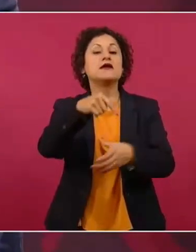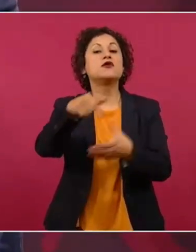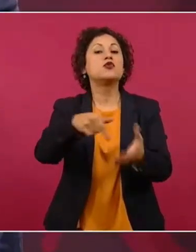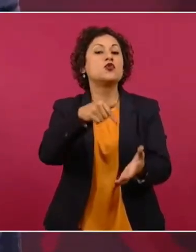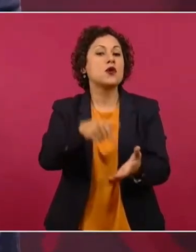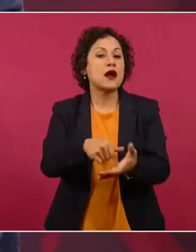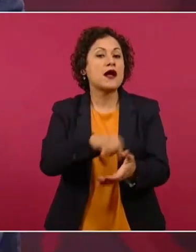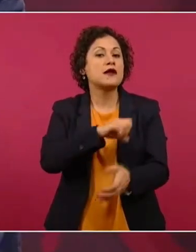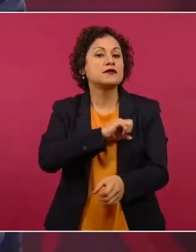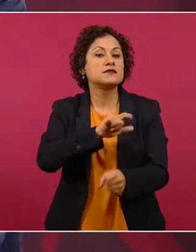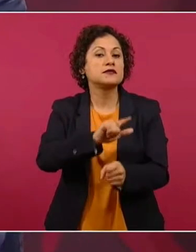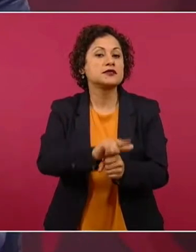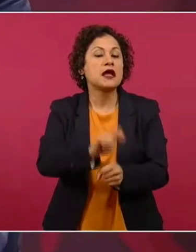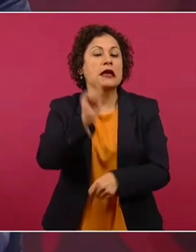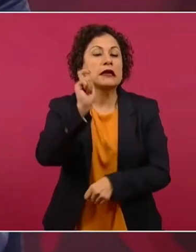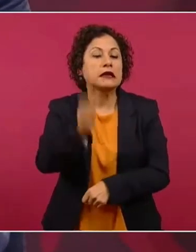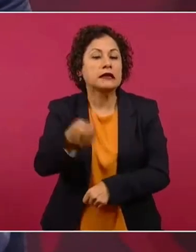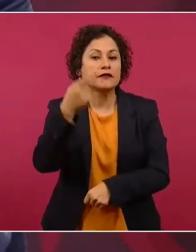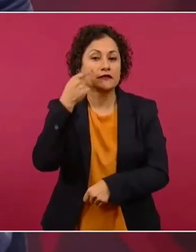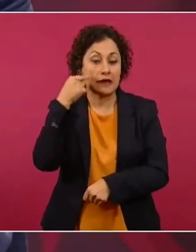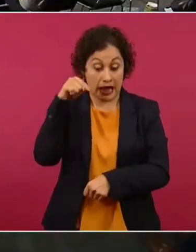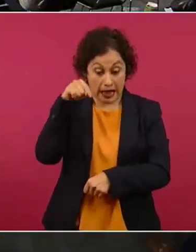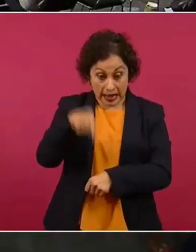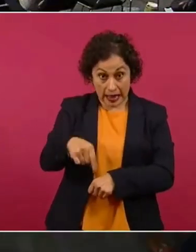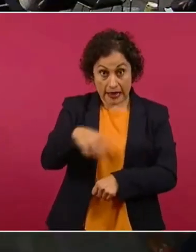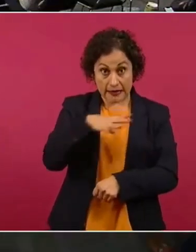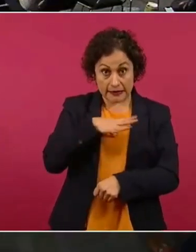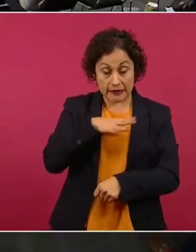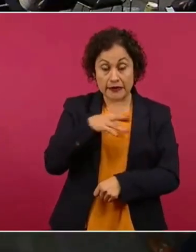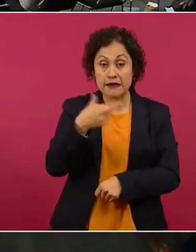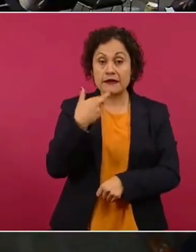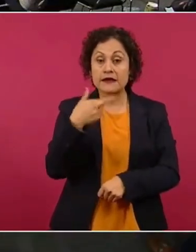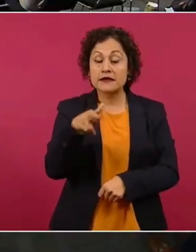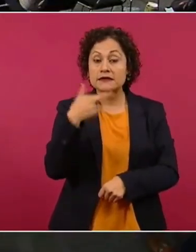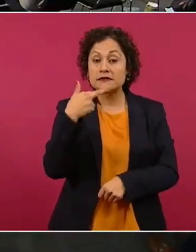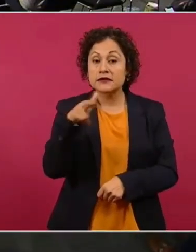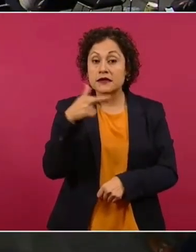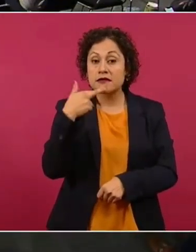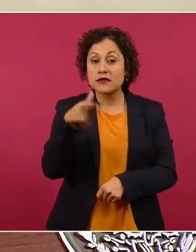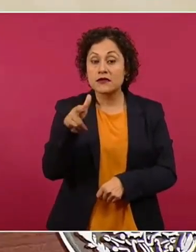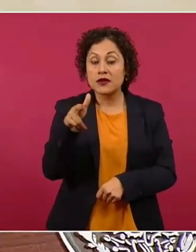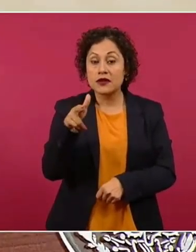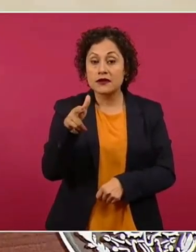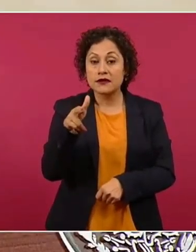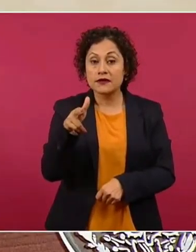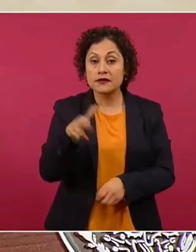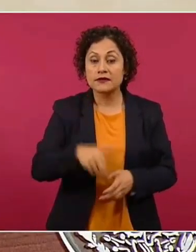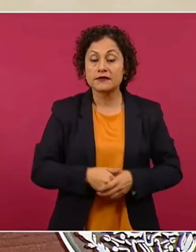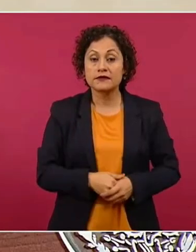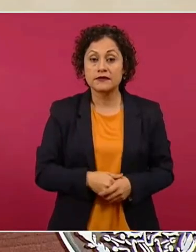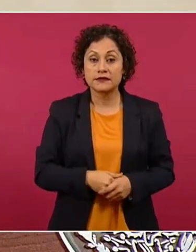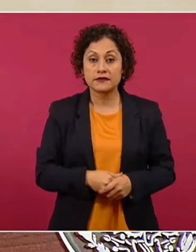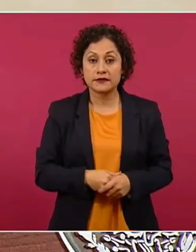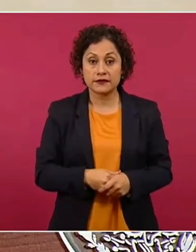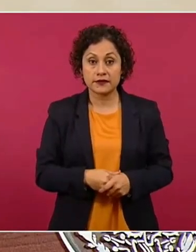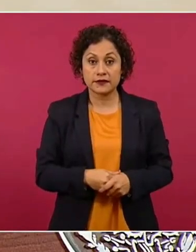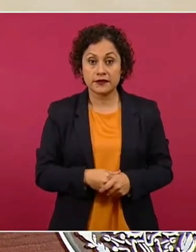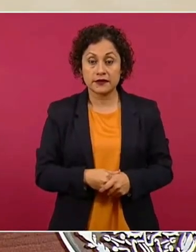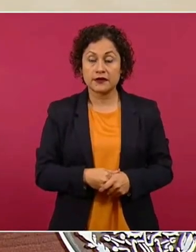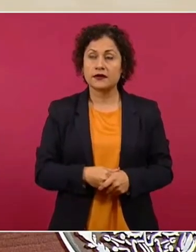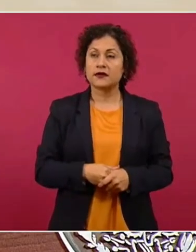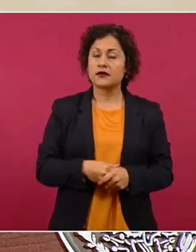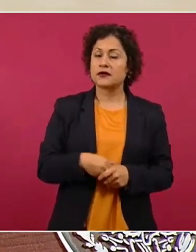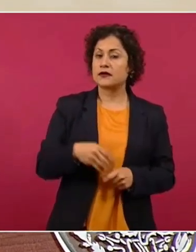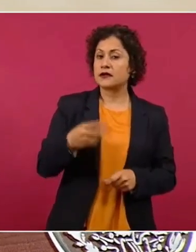Hay un restaurante ahí de